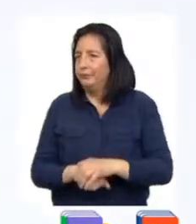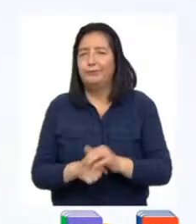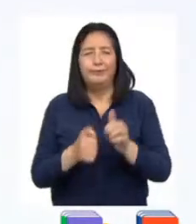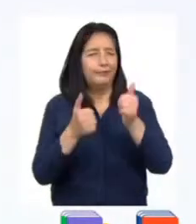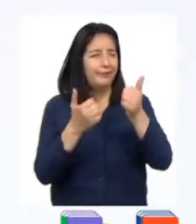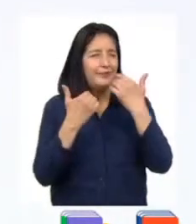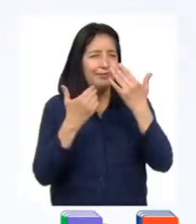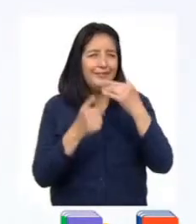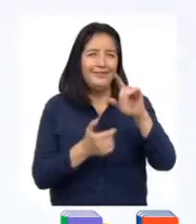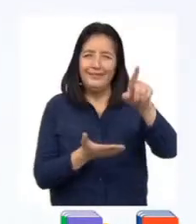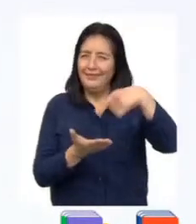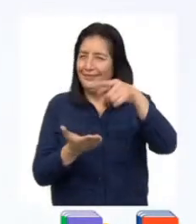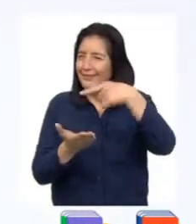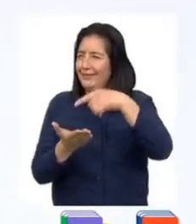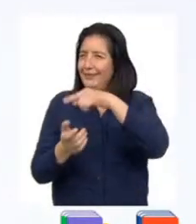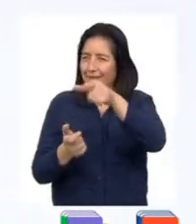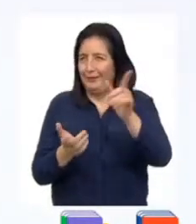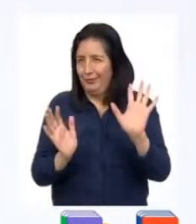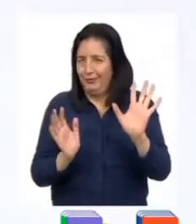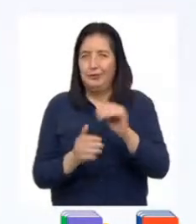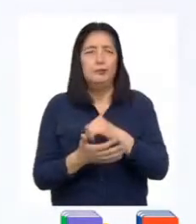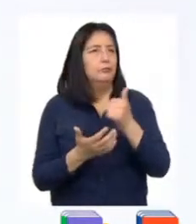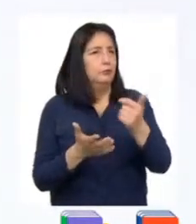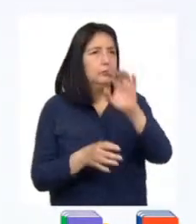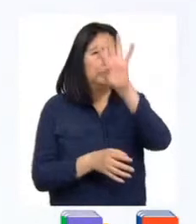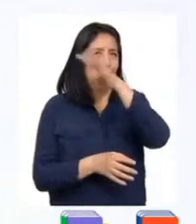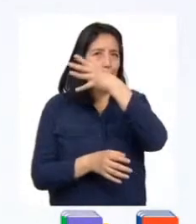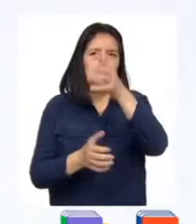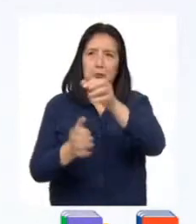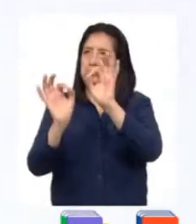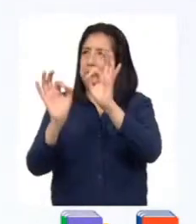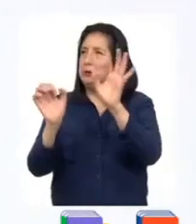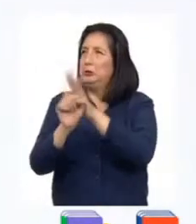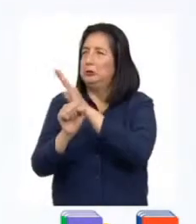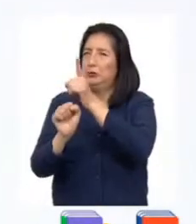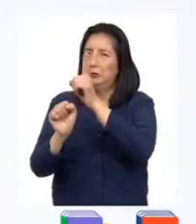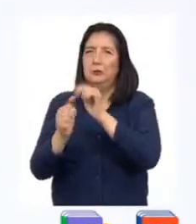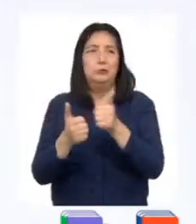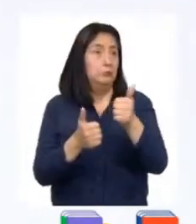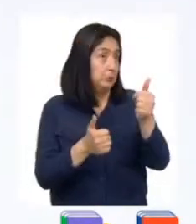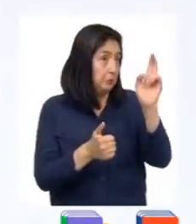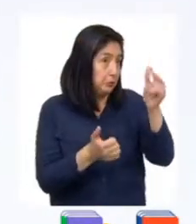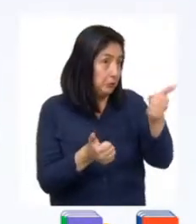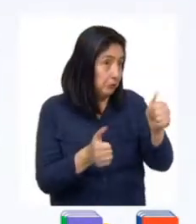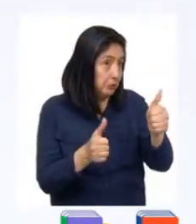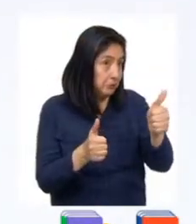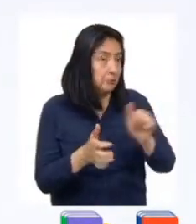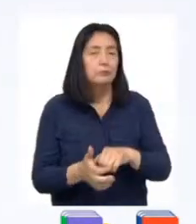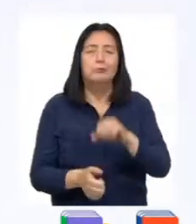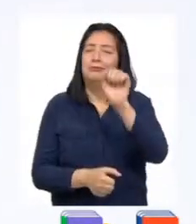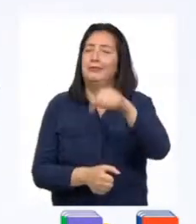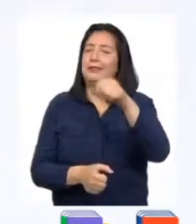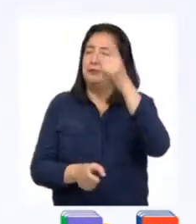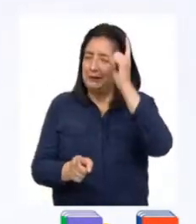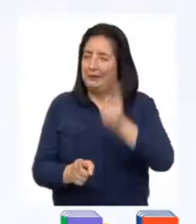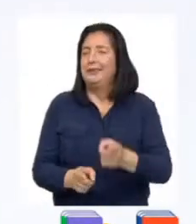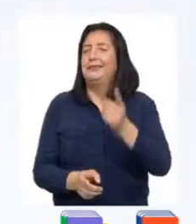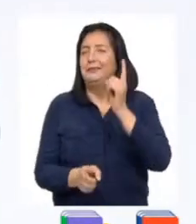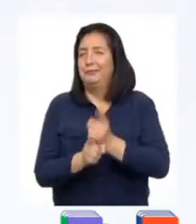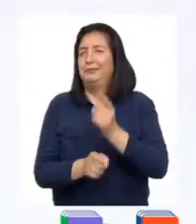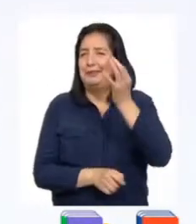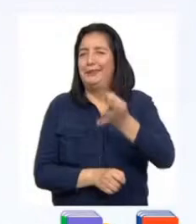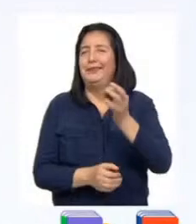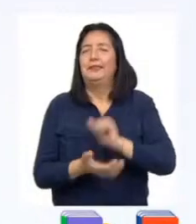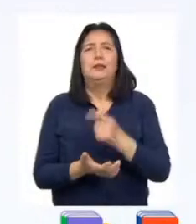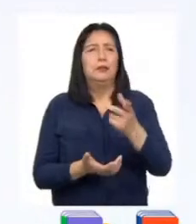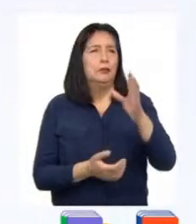a todas y a todos por sus participaciones. El cuadro quedó muy completo. ¿O no, profesora? Es cierto, Patti. Sin duda